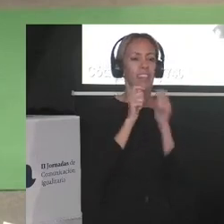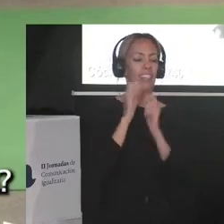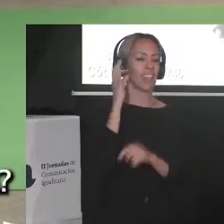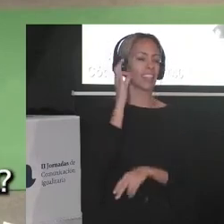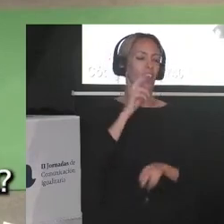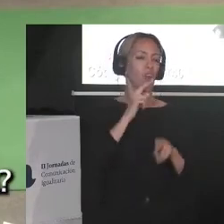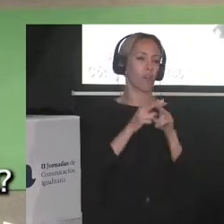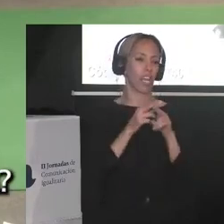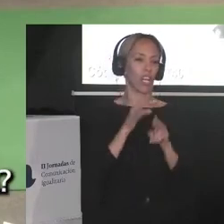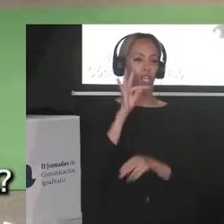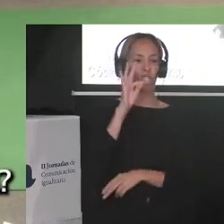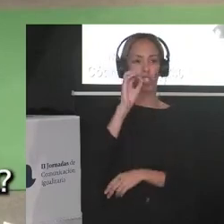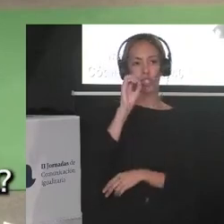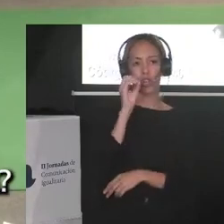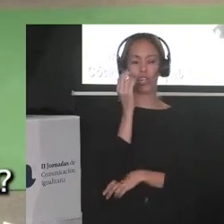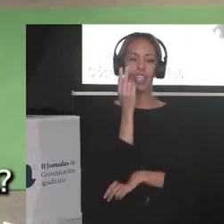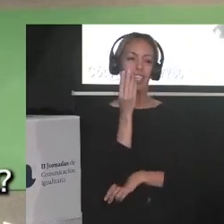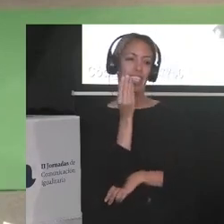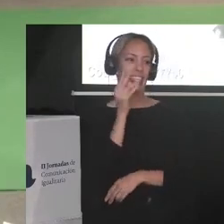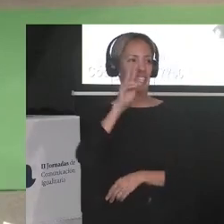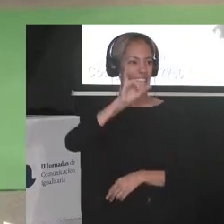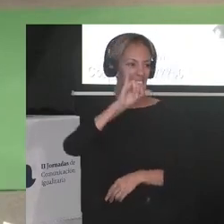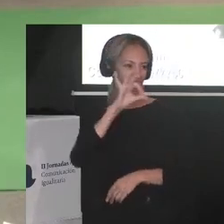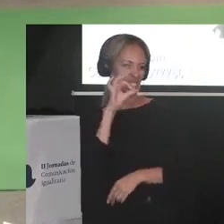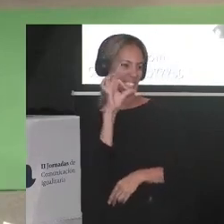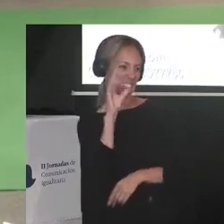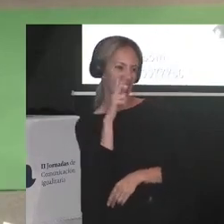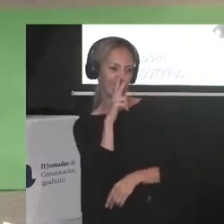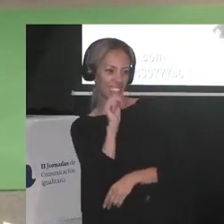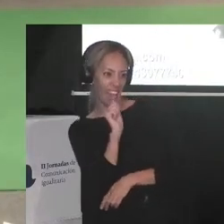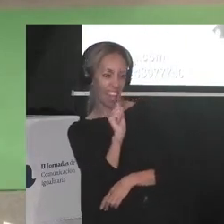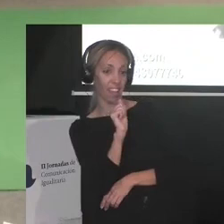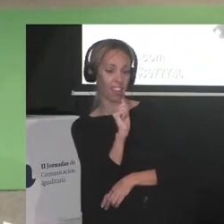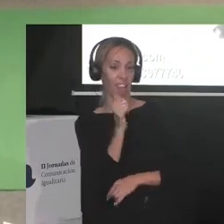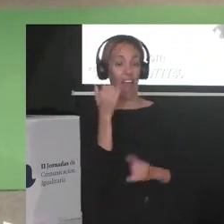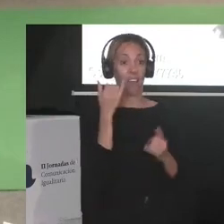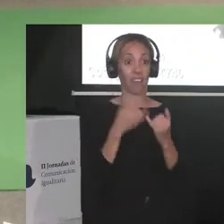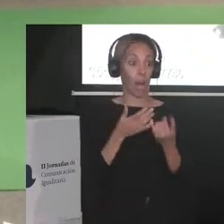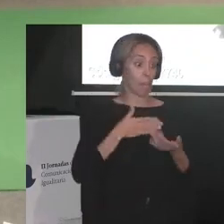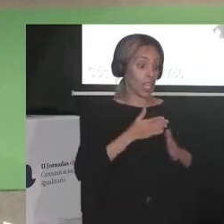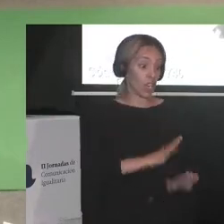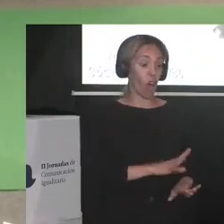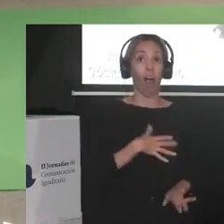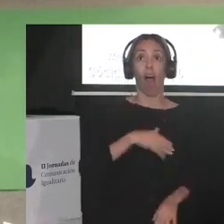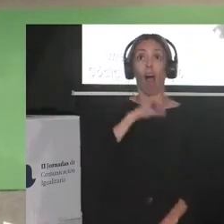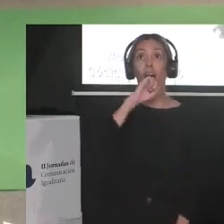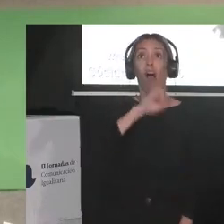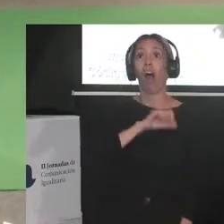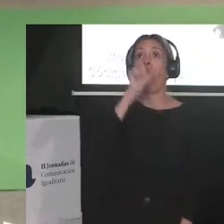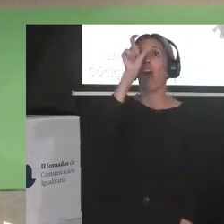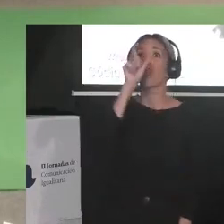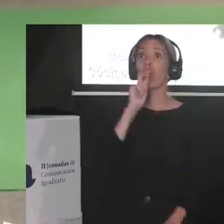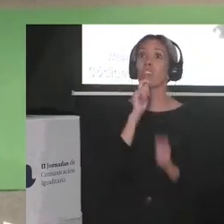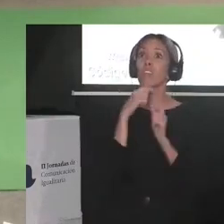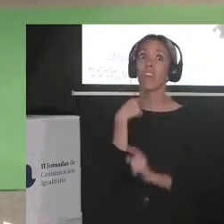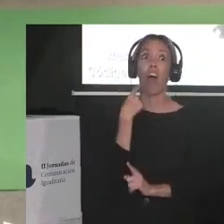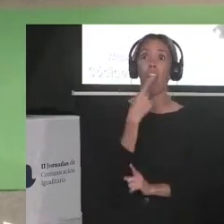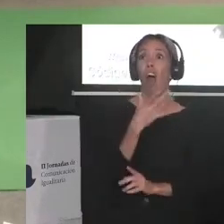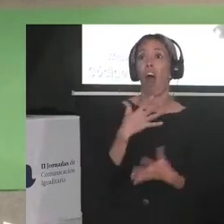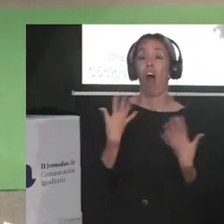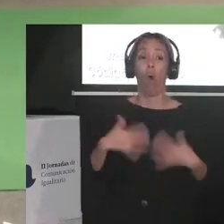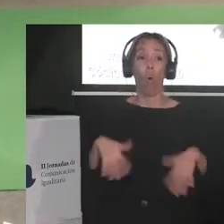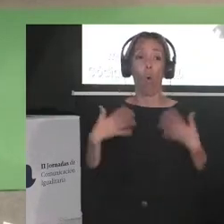como no voy a querer hacer una entrevista a Toquilla obviamente me convertí en la ídola de mi hijo de mi hija pero inmediatamente